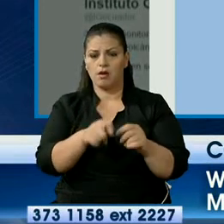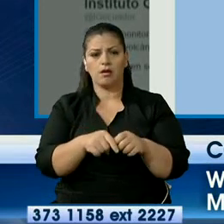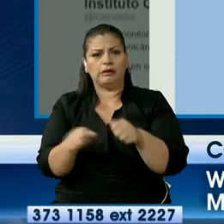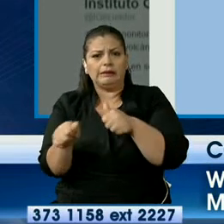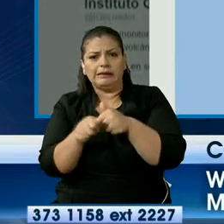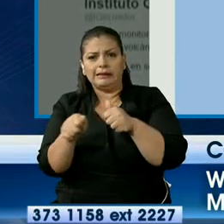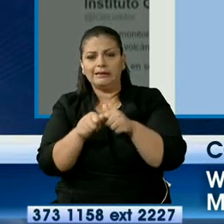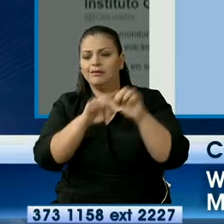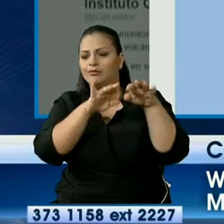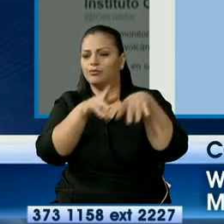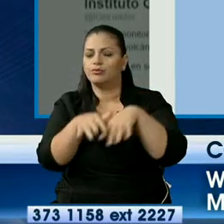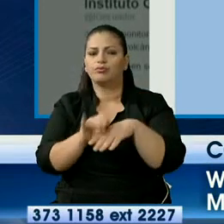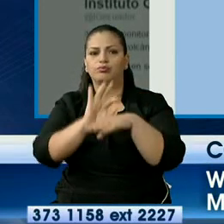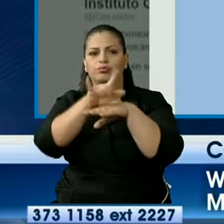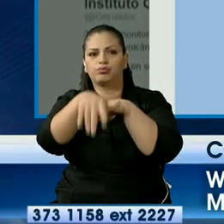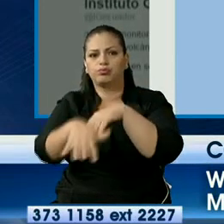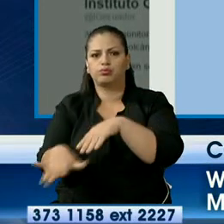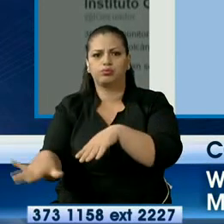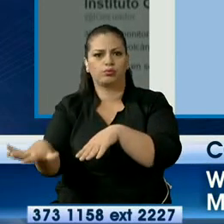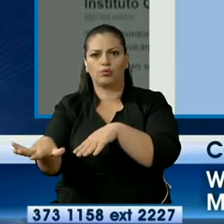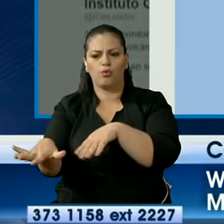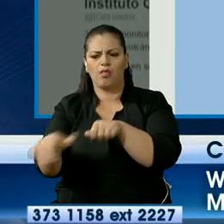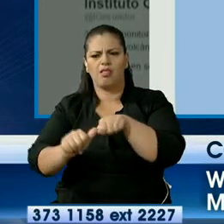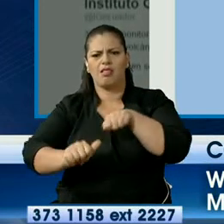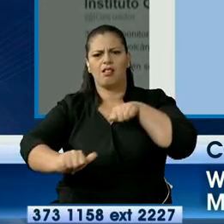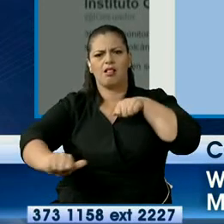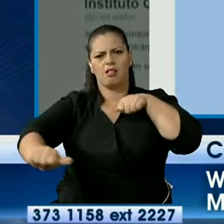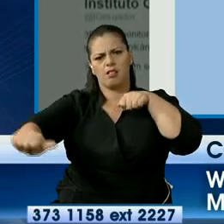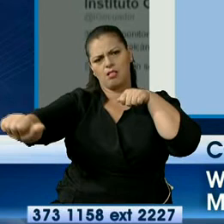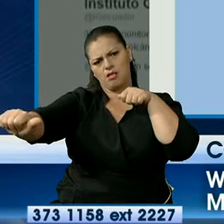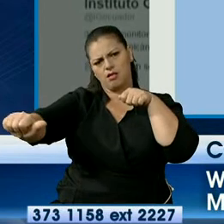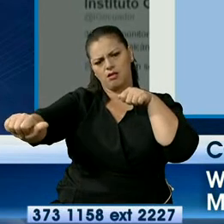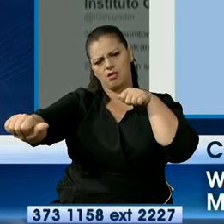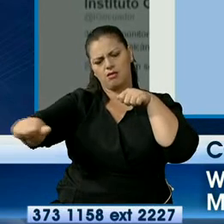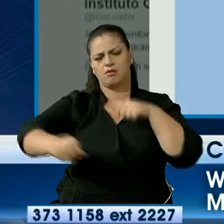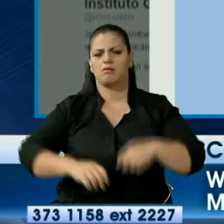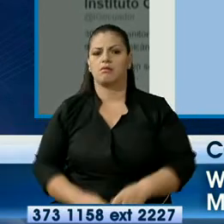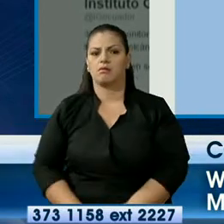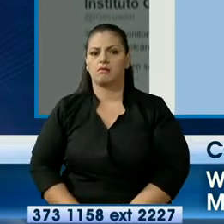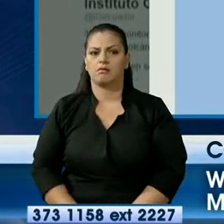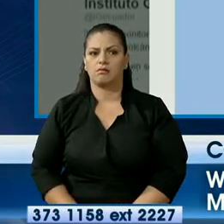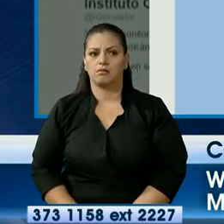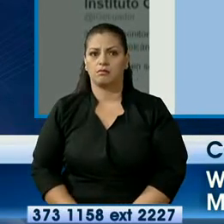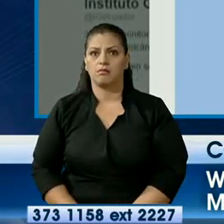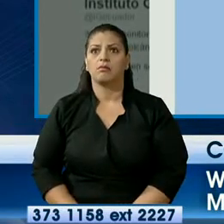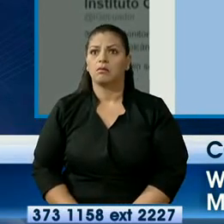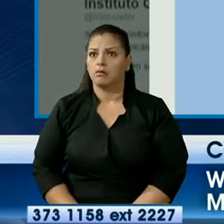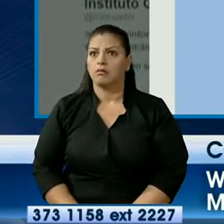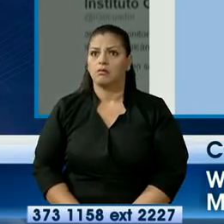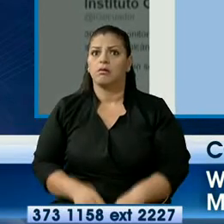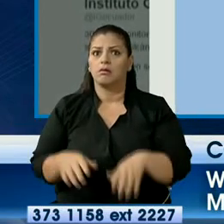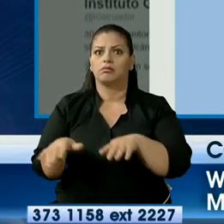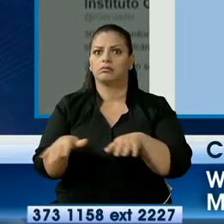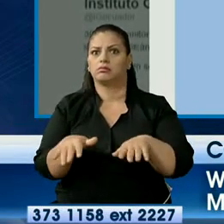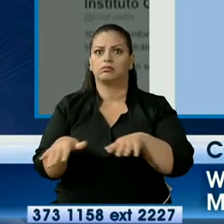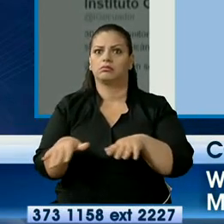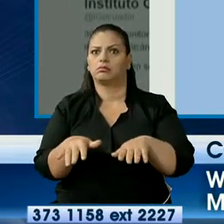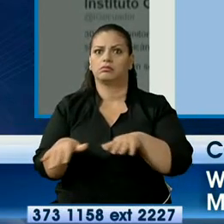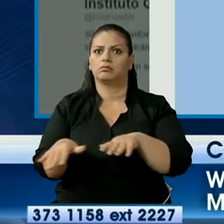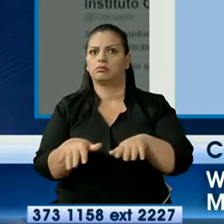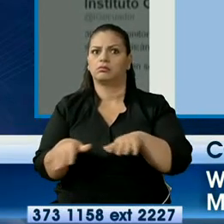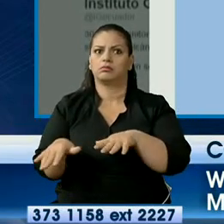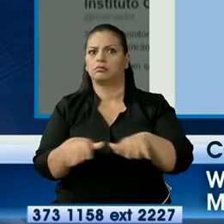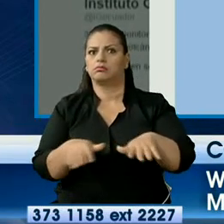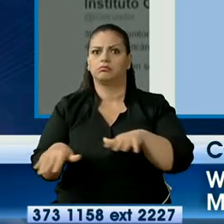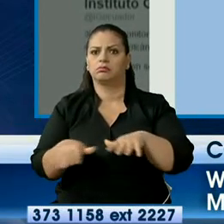Es una población de Manavíta, un cantón de Manavíta que está bien adentro de la costa. Y si se sentido hasta allá, el remesón ha sido un poquito de